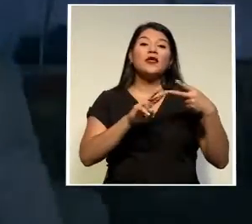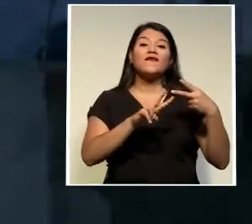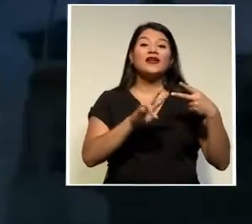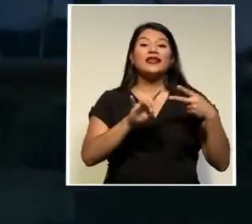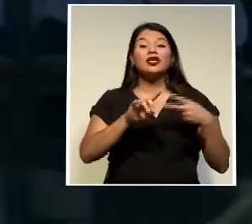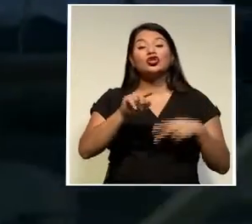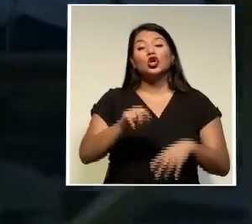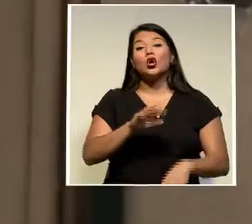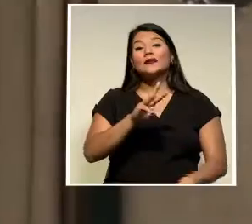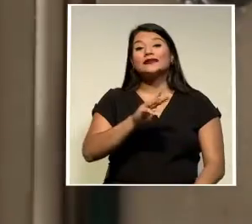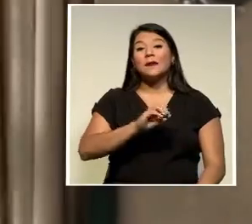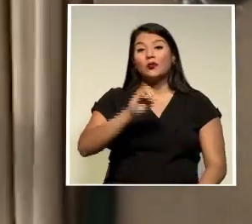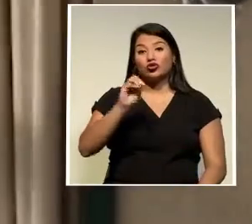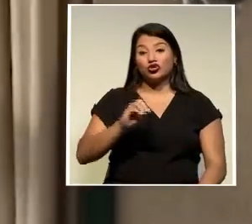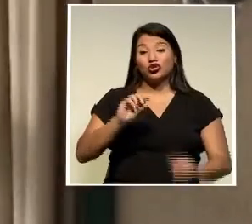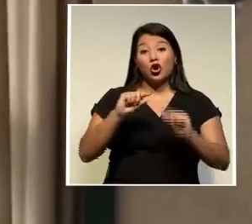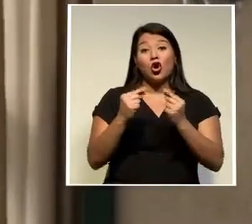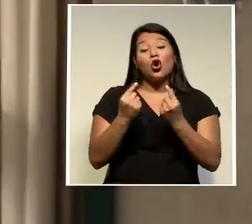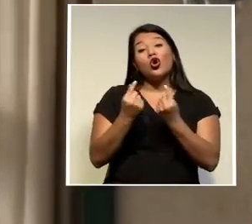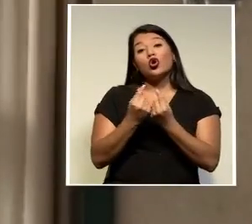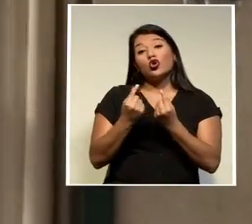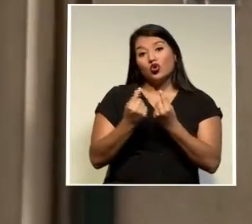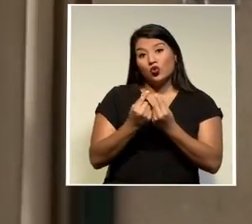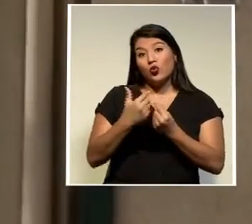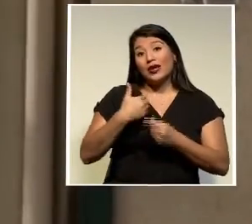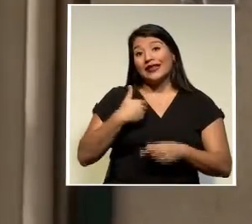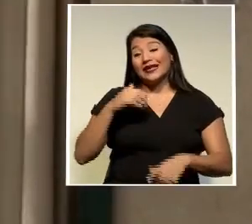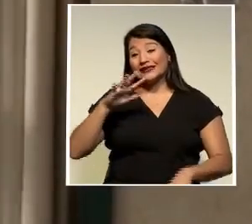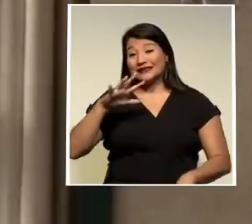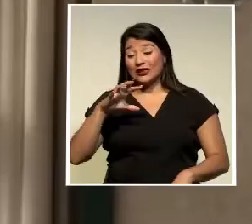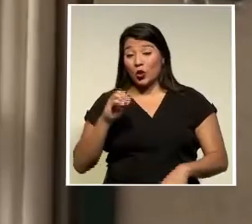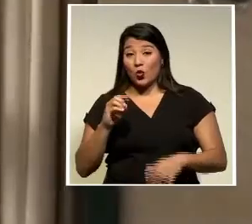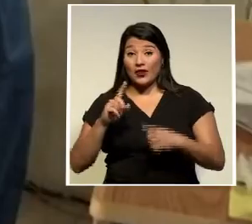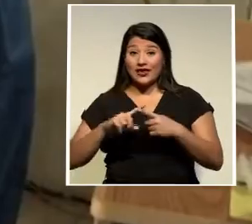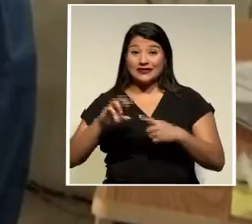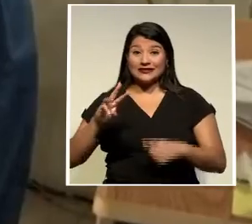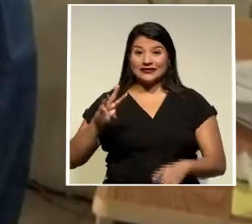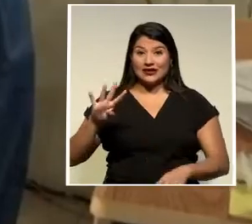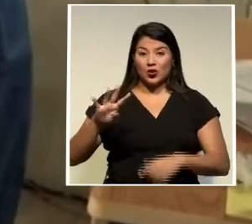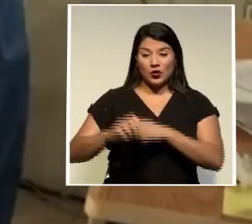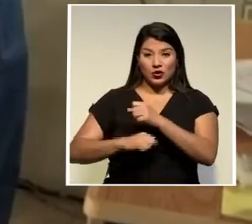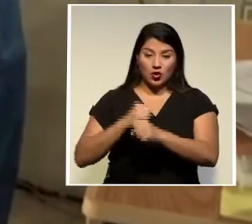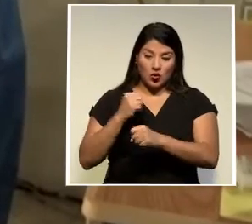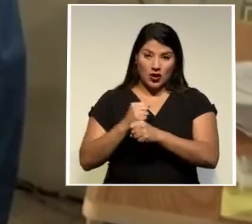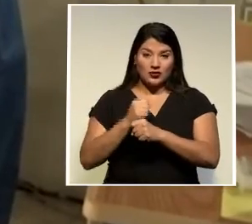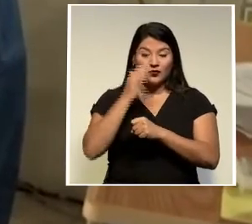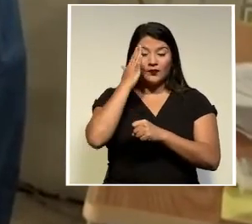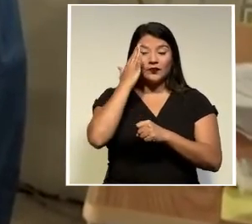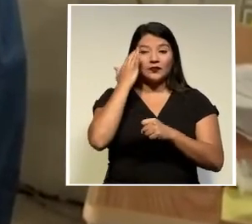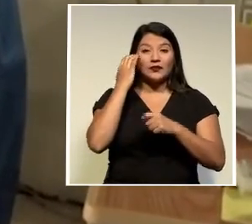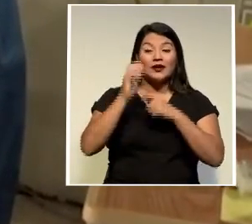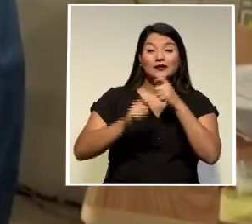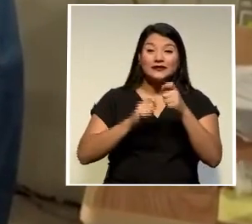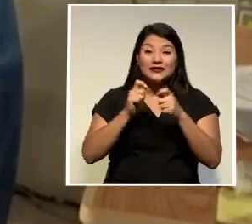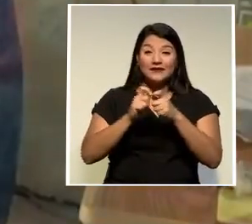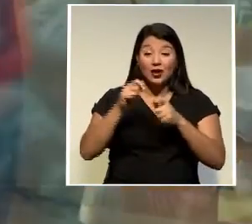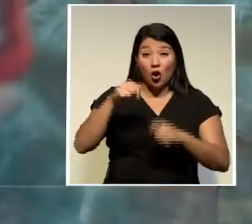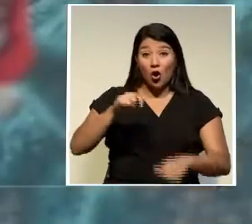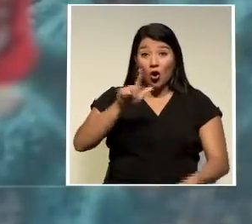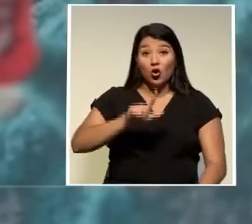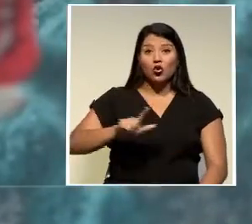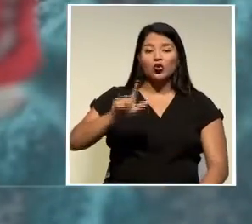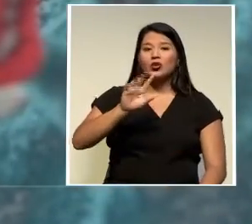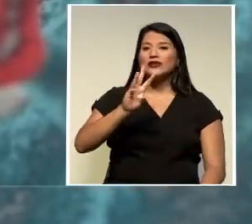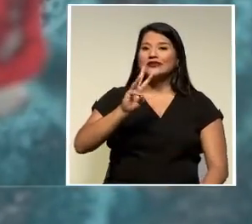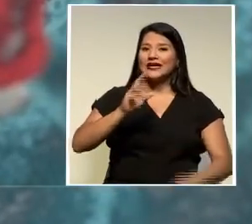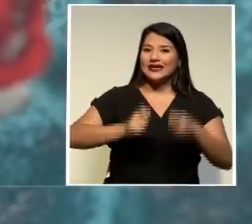.6% en el grupo de 50 a 64 años Específicamente para este lunes 6